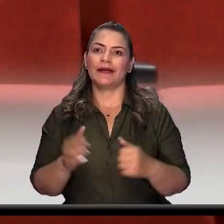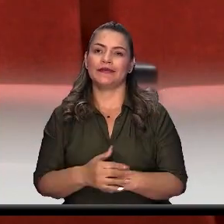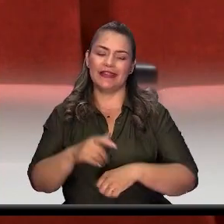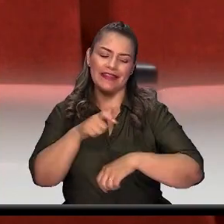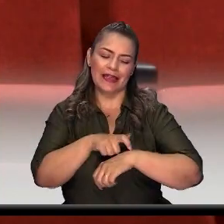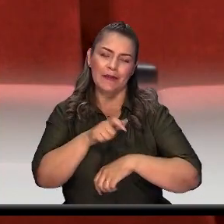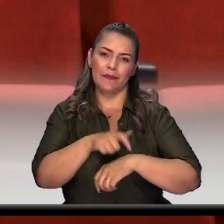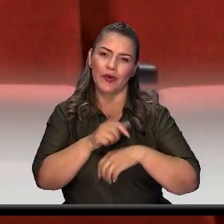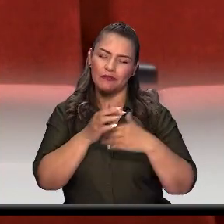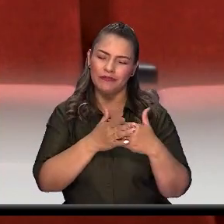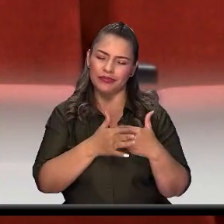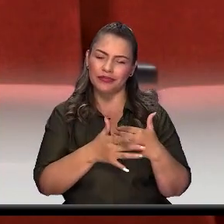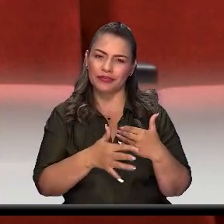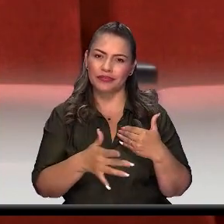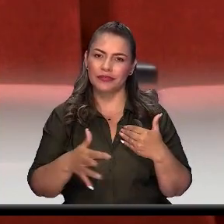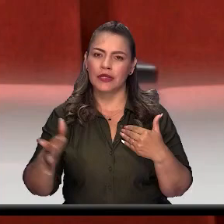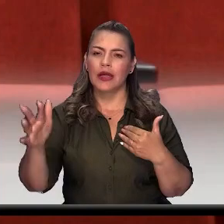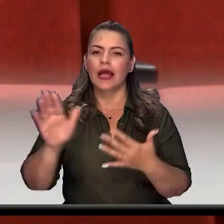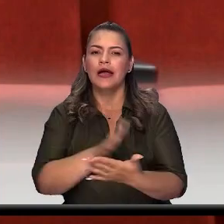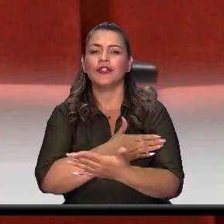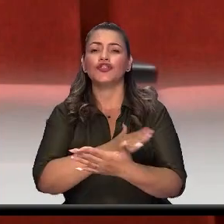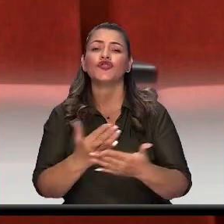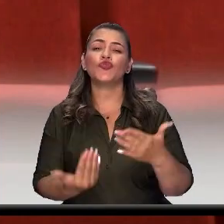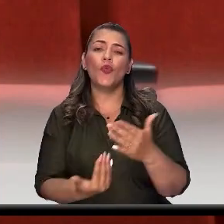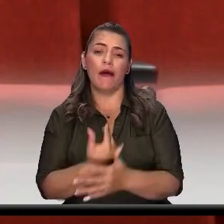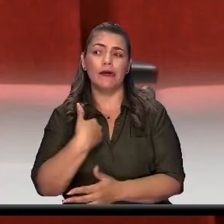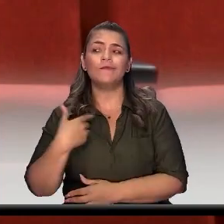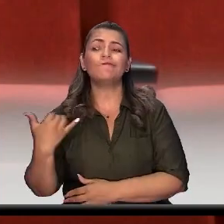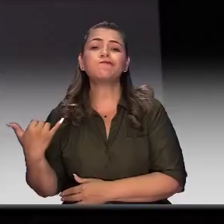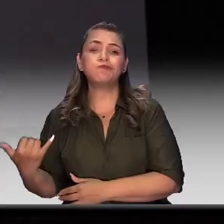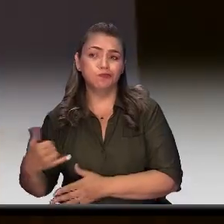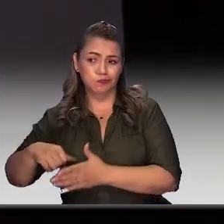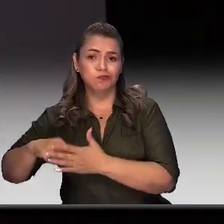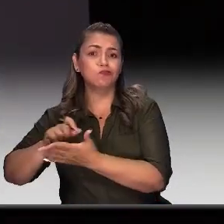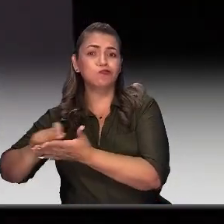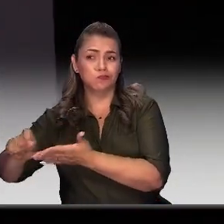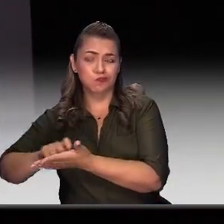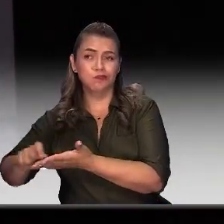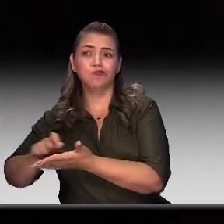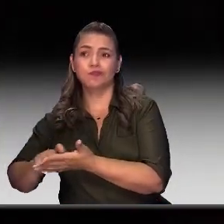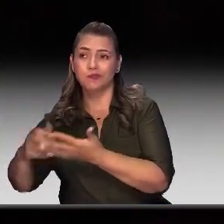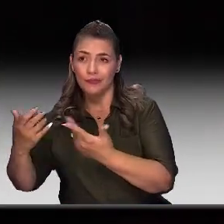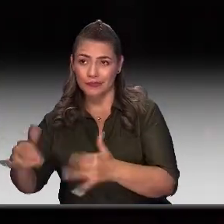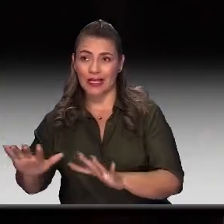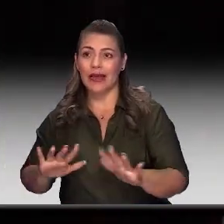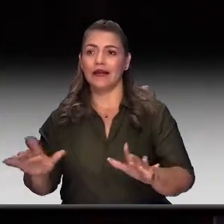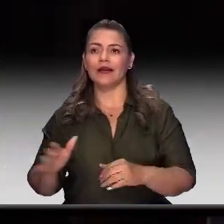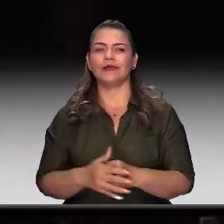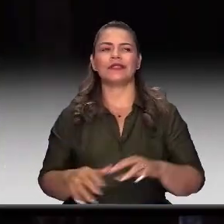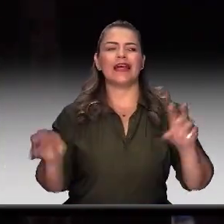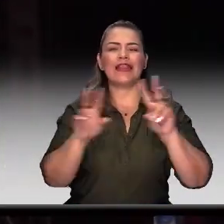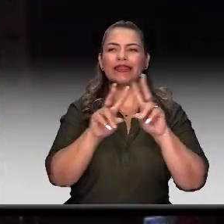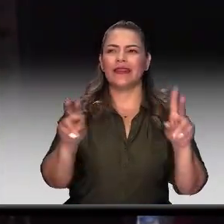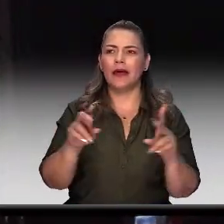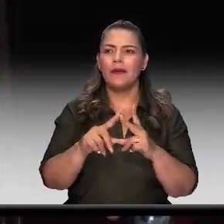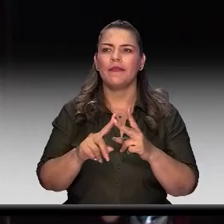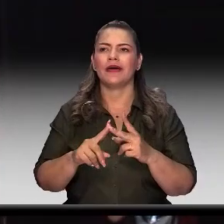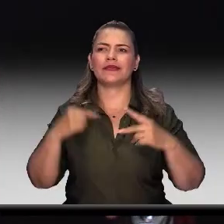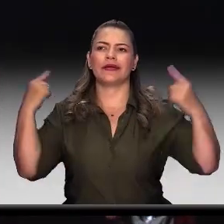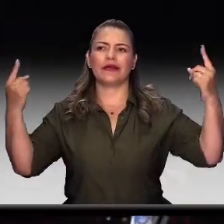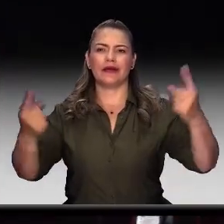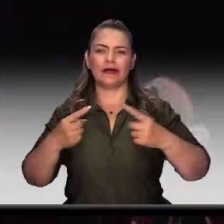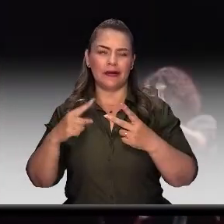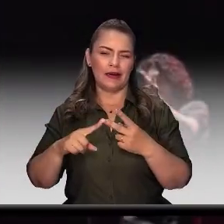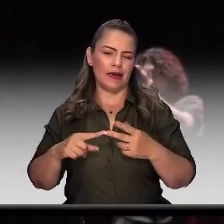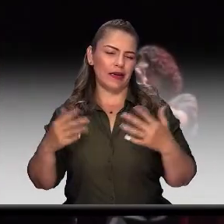tiempo puedan llegar esas canciones inéditas que tengo ahí para todos ustedes, construir toda esa temática popular que espero que